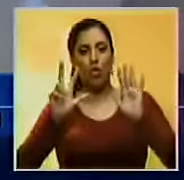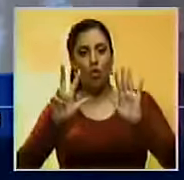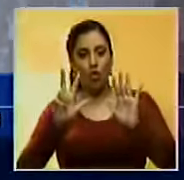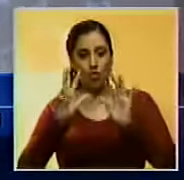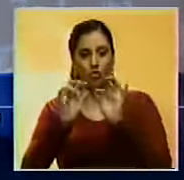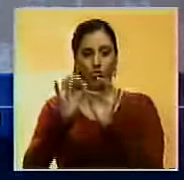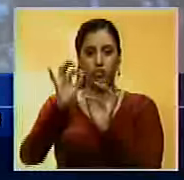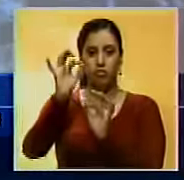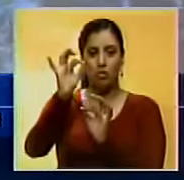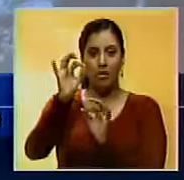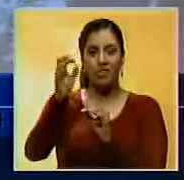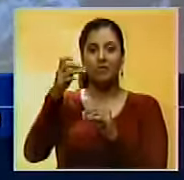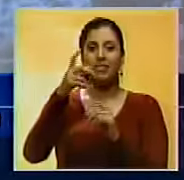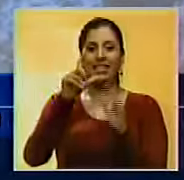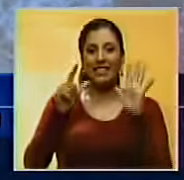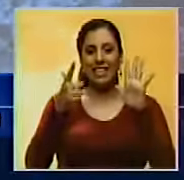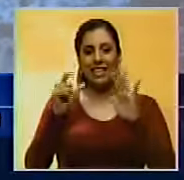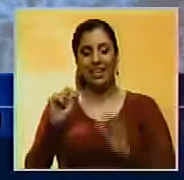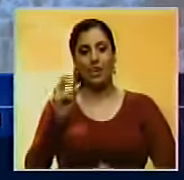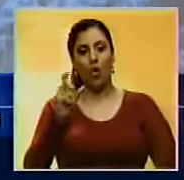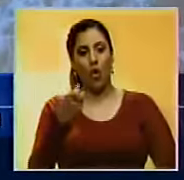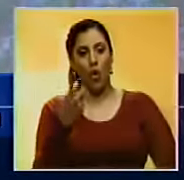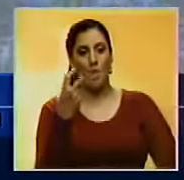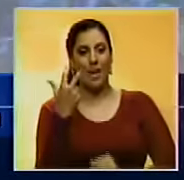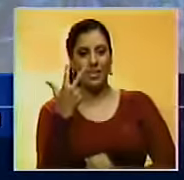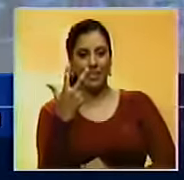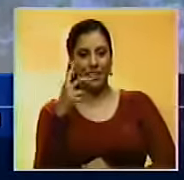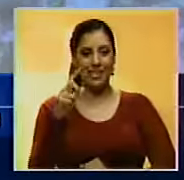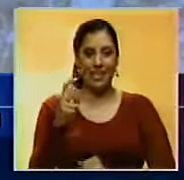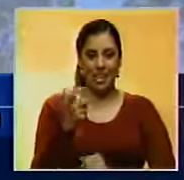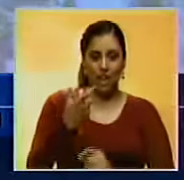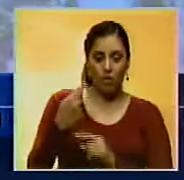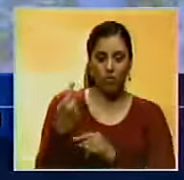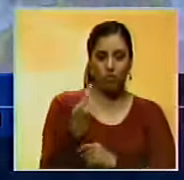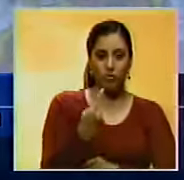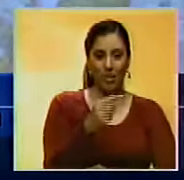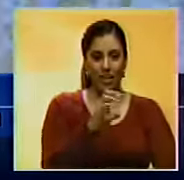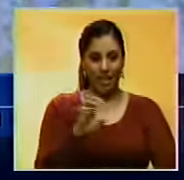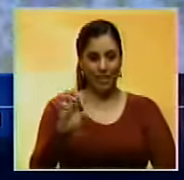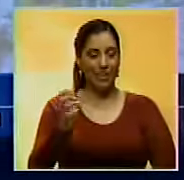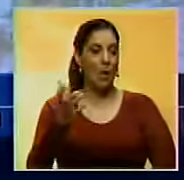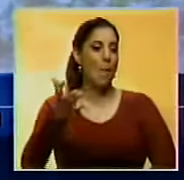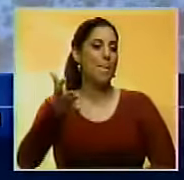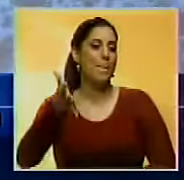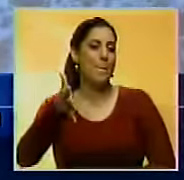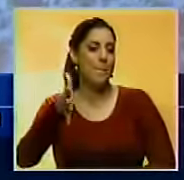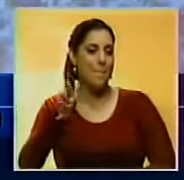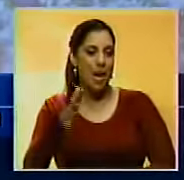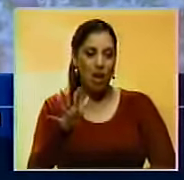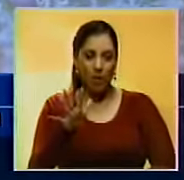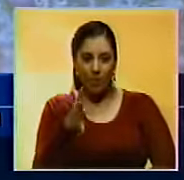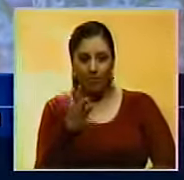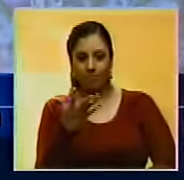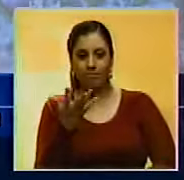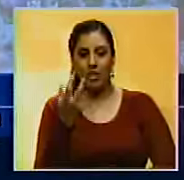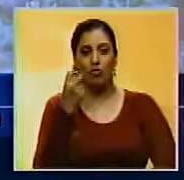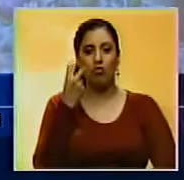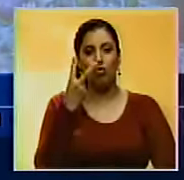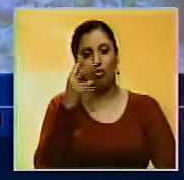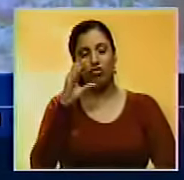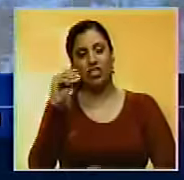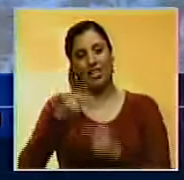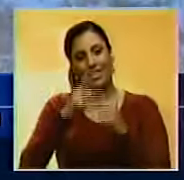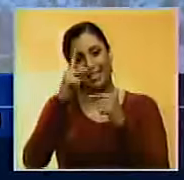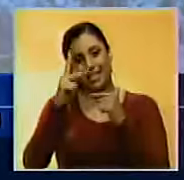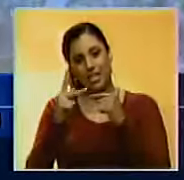latitud, con 70,3 grados de longitud oeste, aproximadamente a unos 200